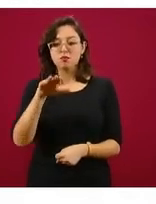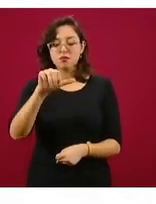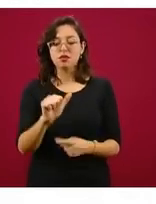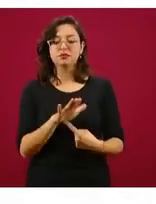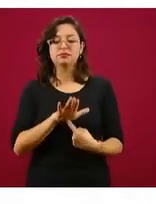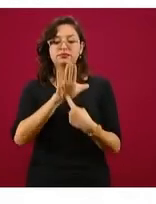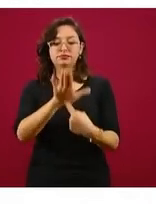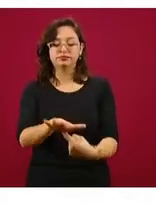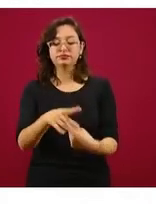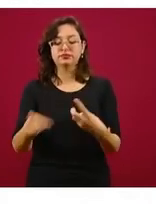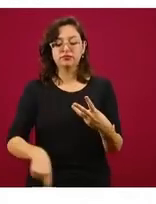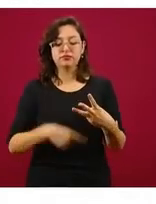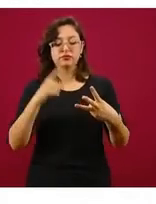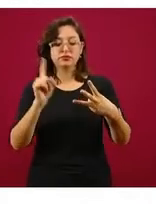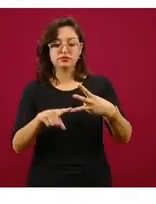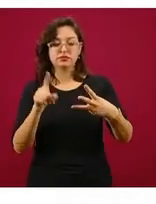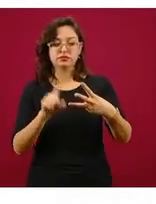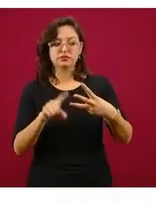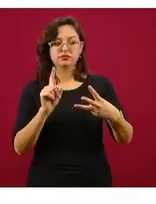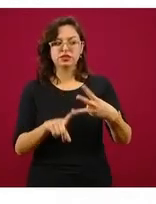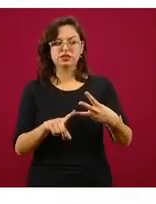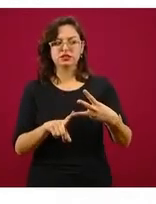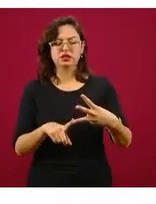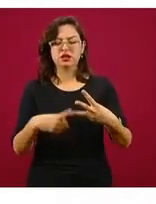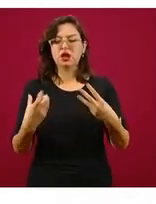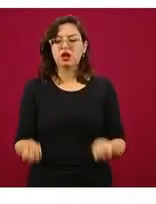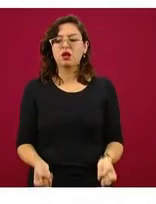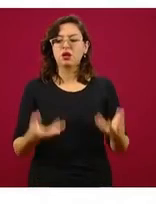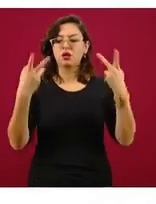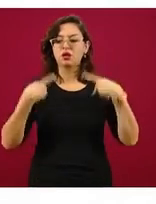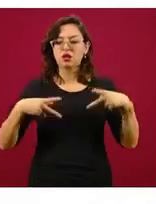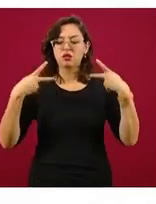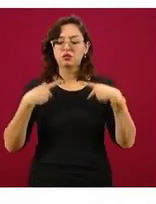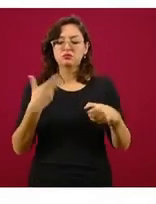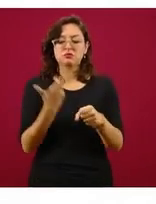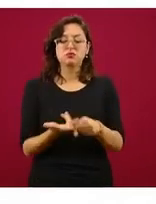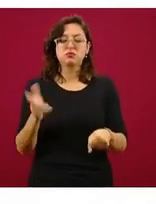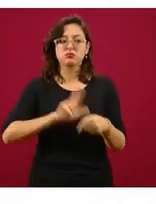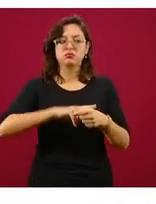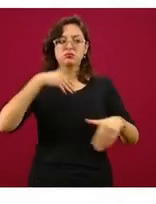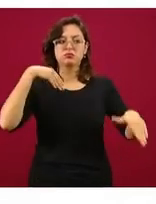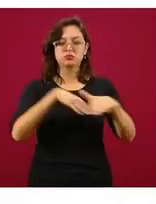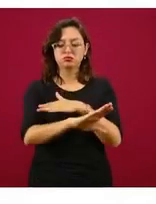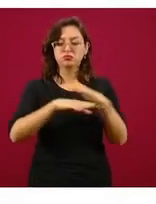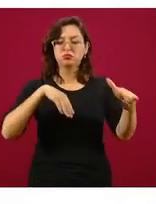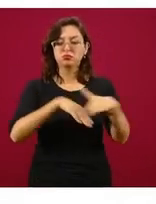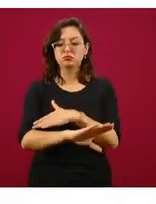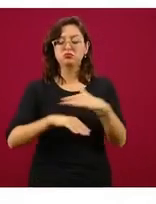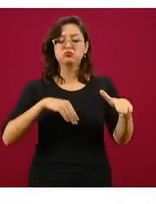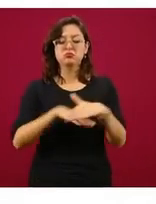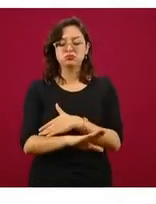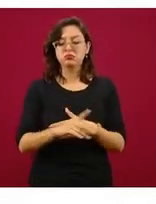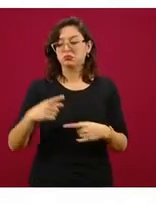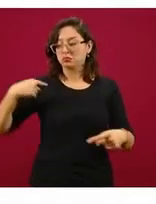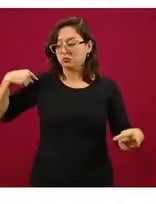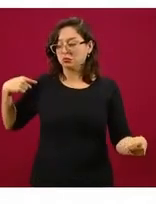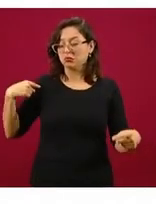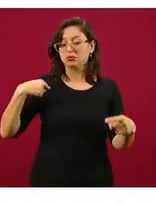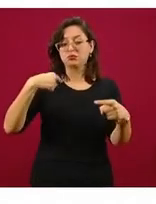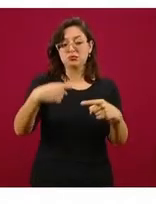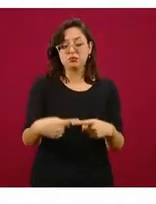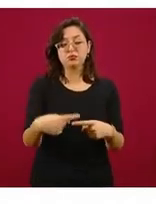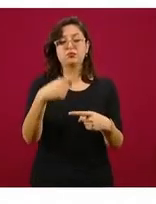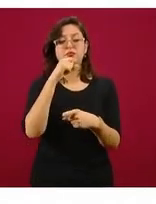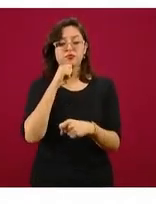la tendencia de personas que se están hospitalizando en días pasados, esta tendencia